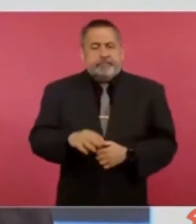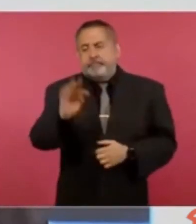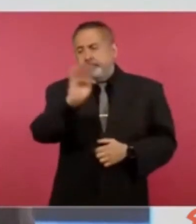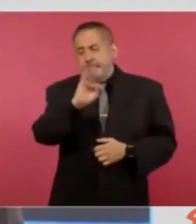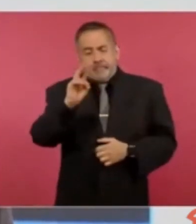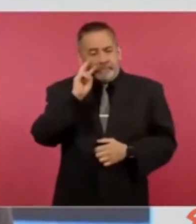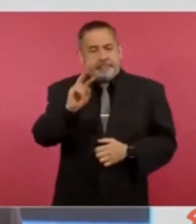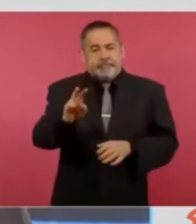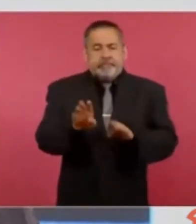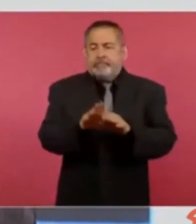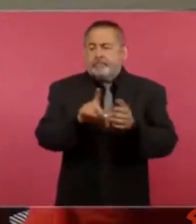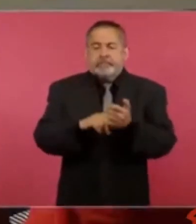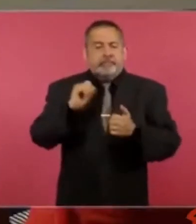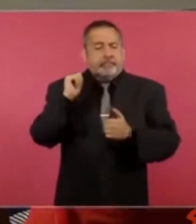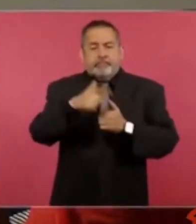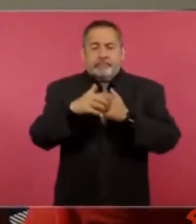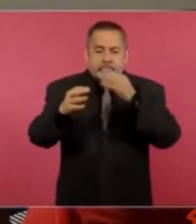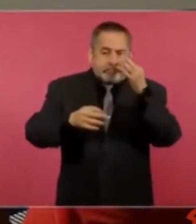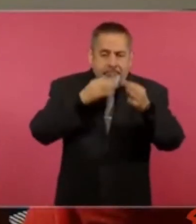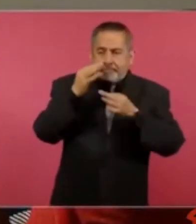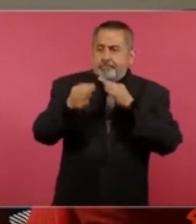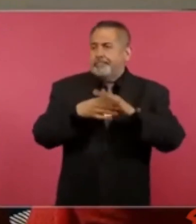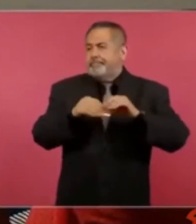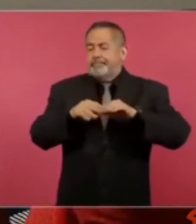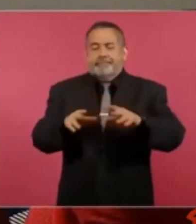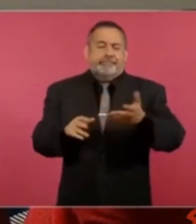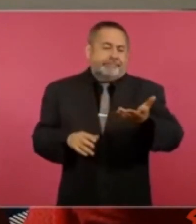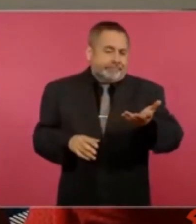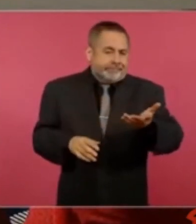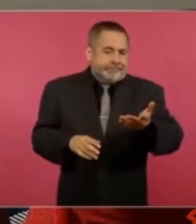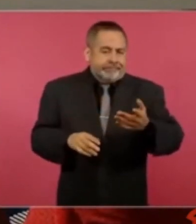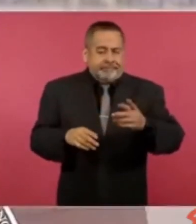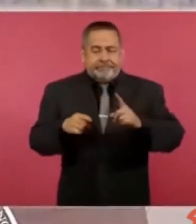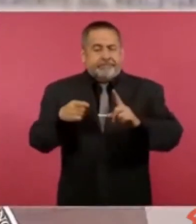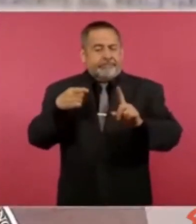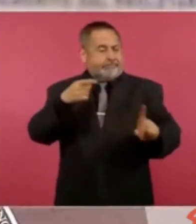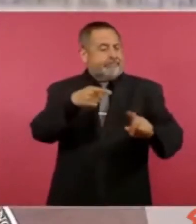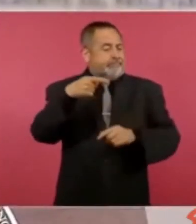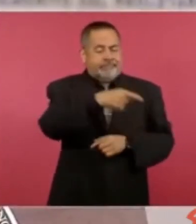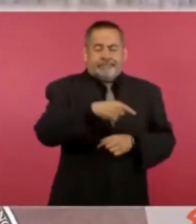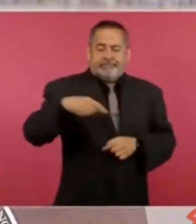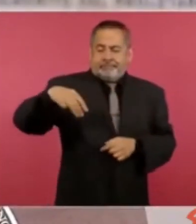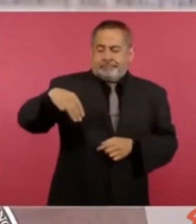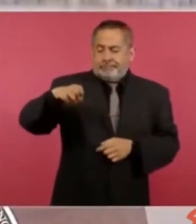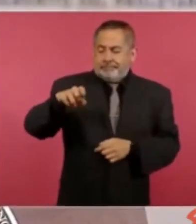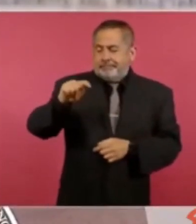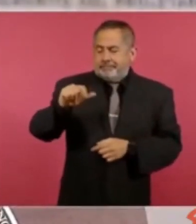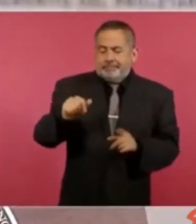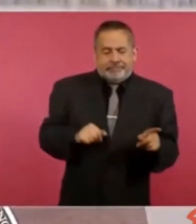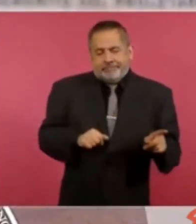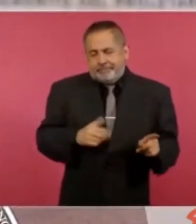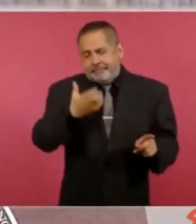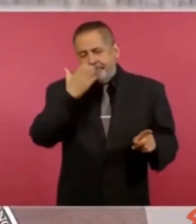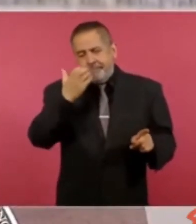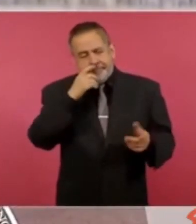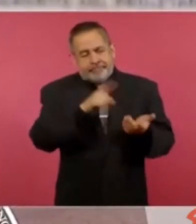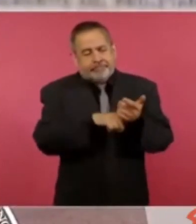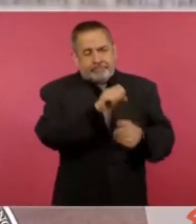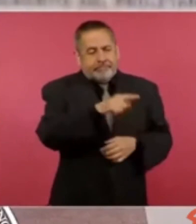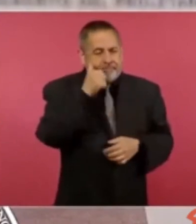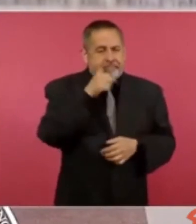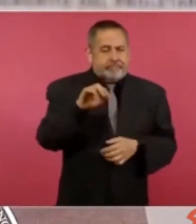tipo de anuncio a través de Meta, que es el más común que utiliza la